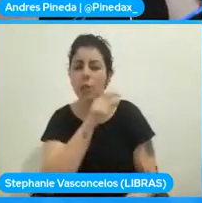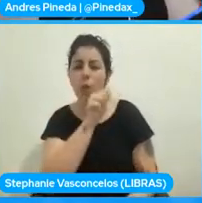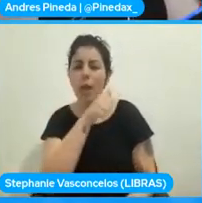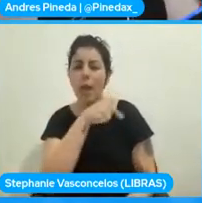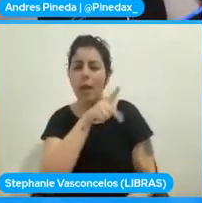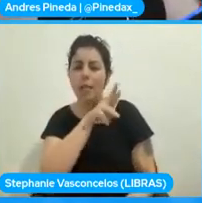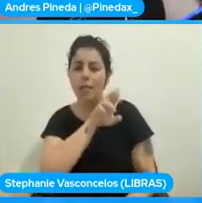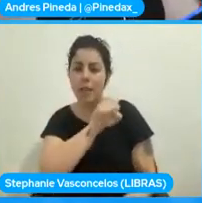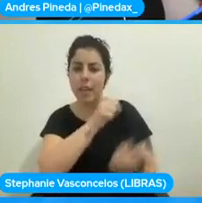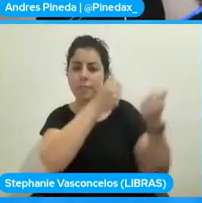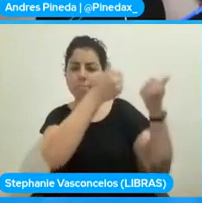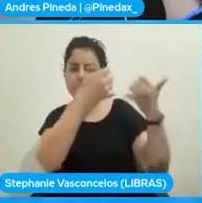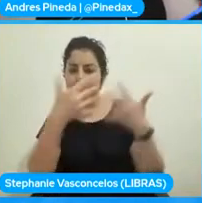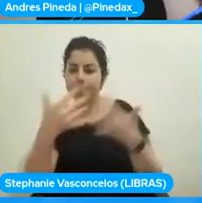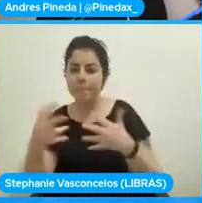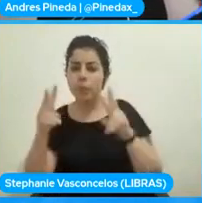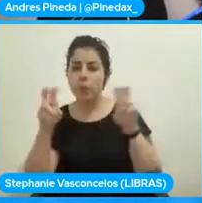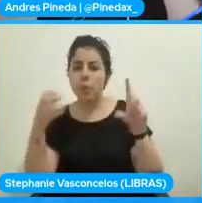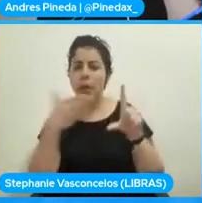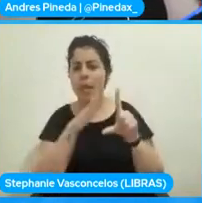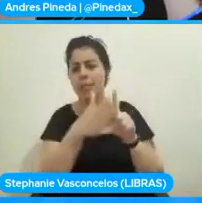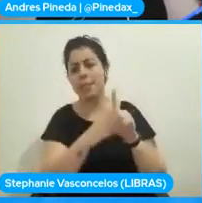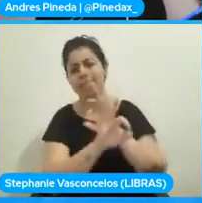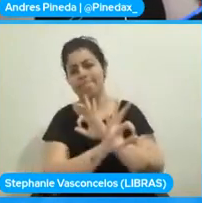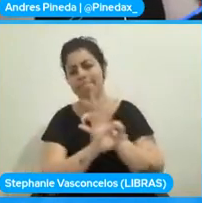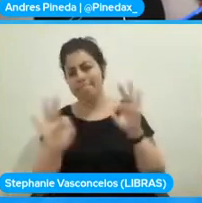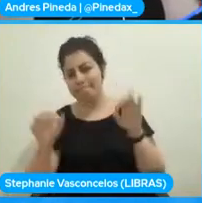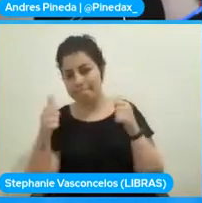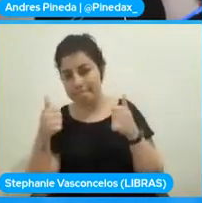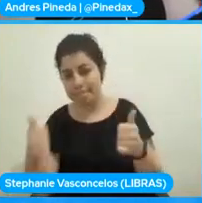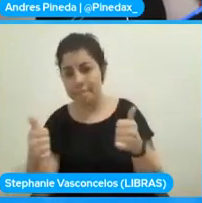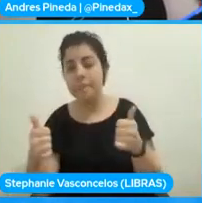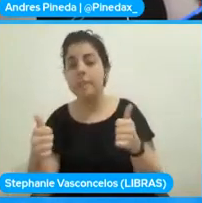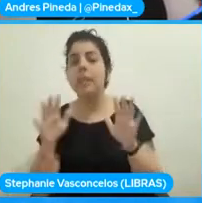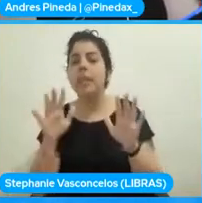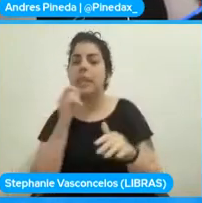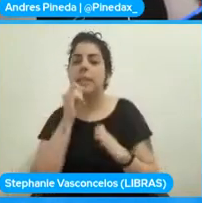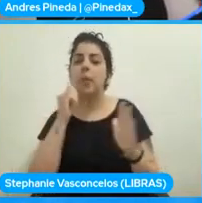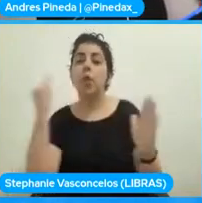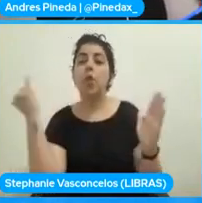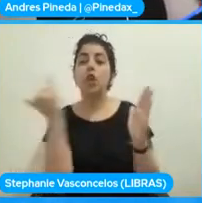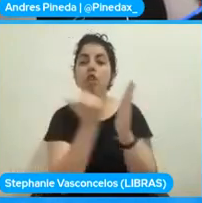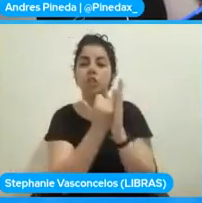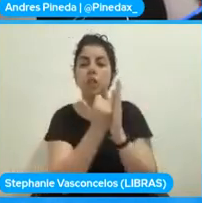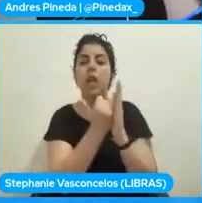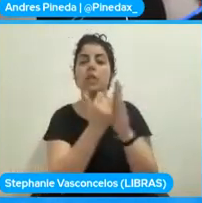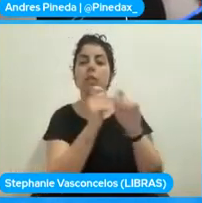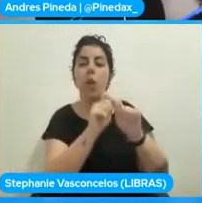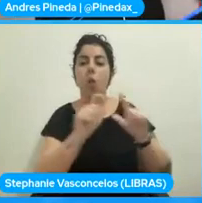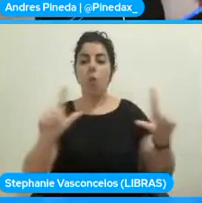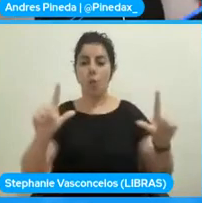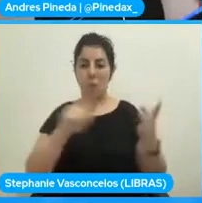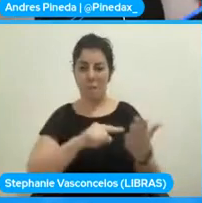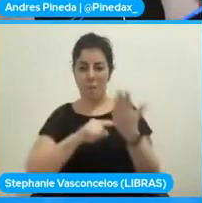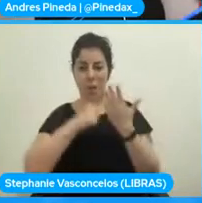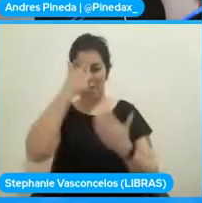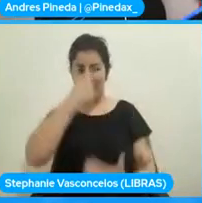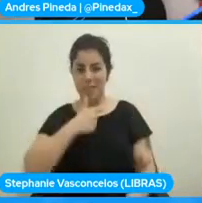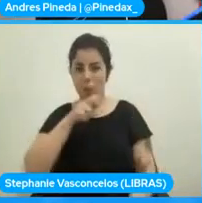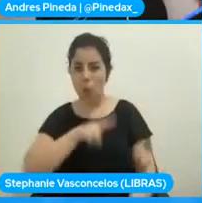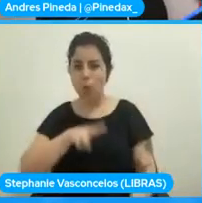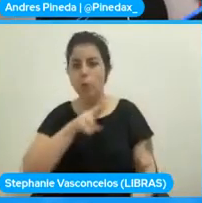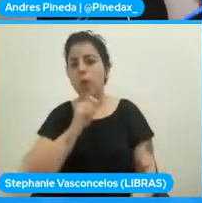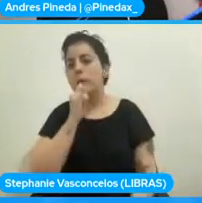dado del browser, es perfecto. Entonces, cuando las notificaciones que son sugeridas al usuario, al seleccionar la tecla